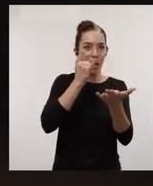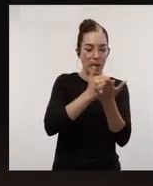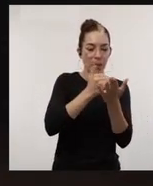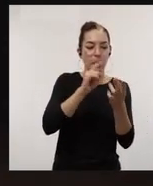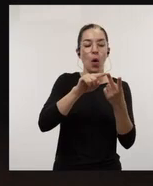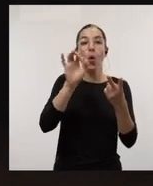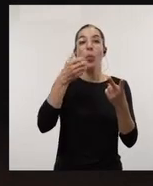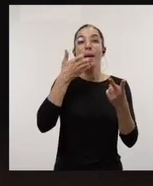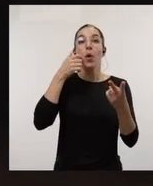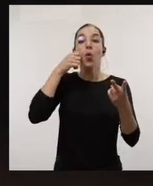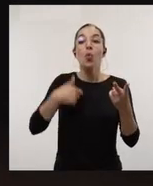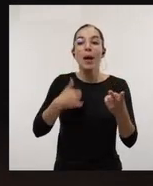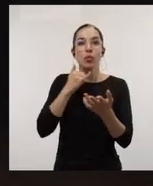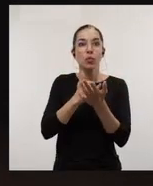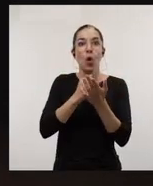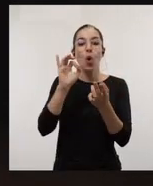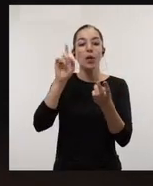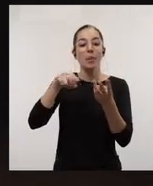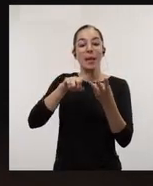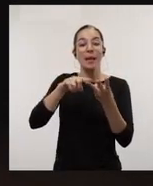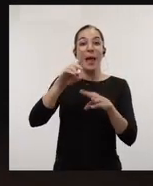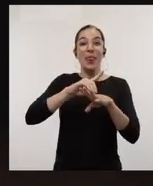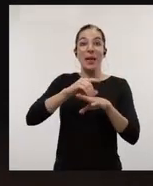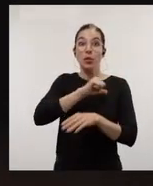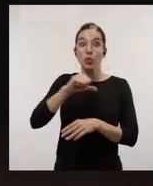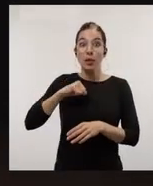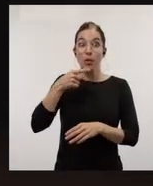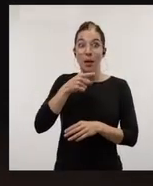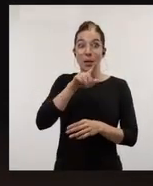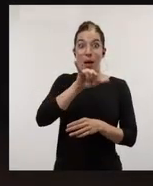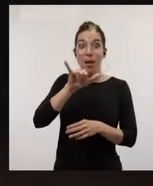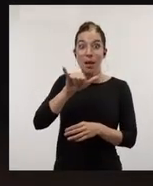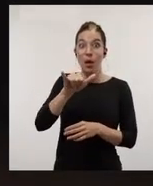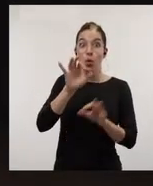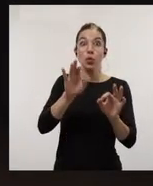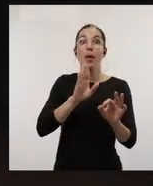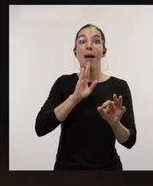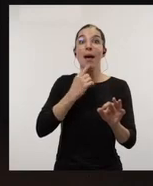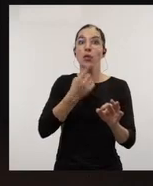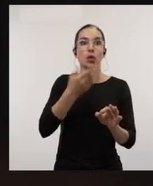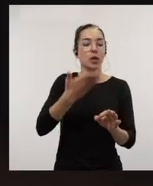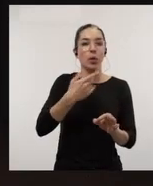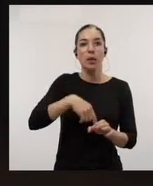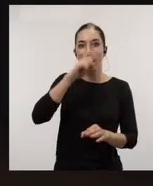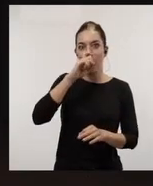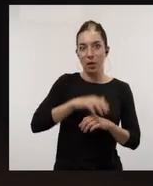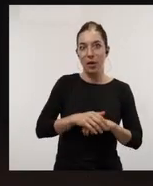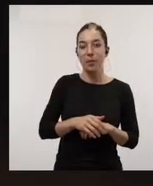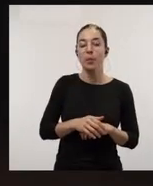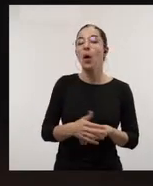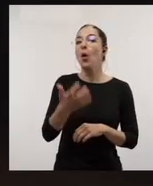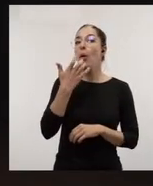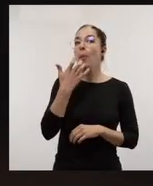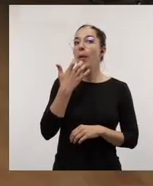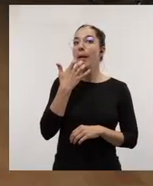investigación en humanos o también en los que se manejan datos de carácter personal que antes decíamos que era muy importante tenerlo en cuenta.